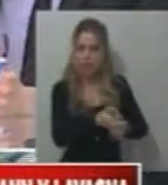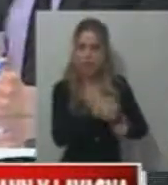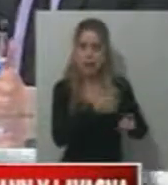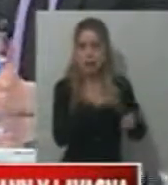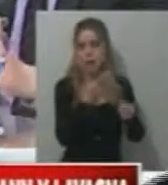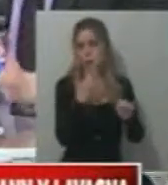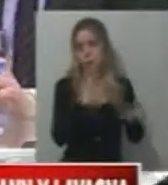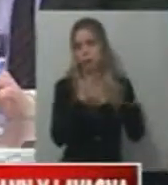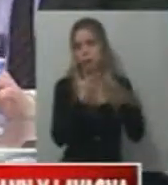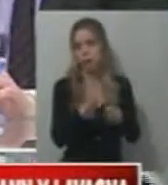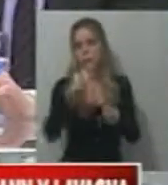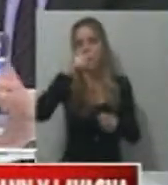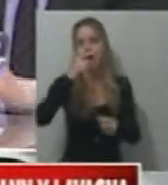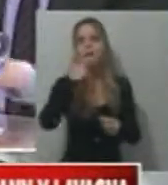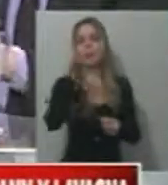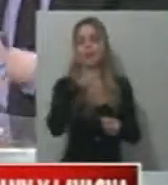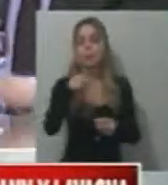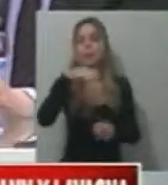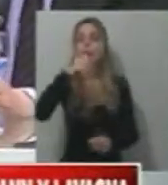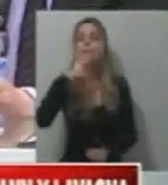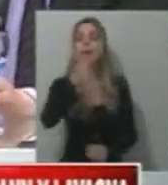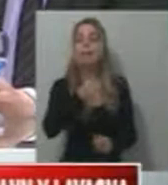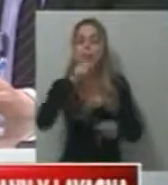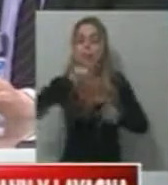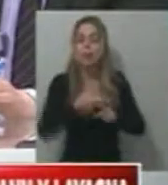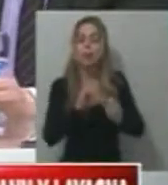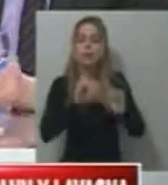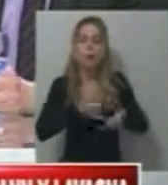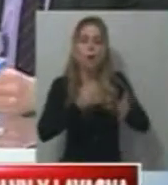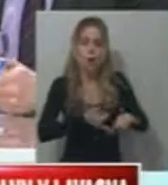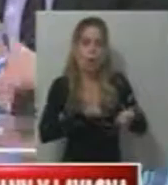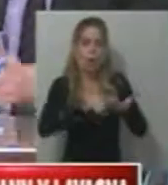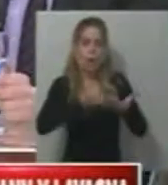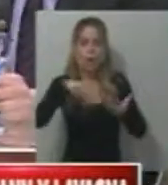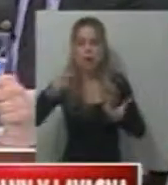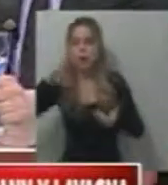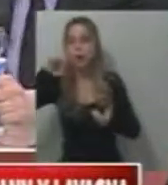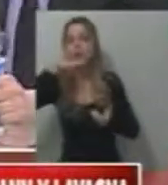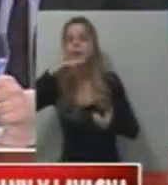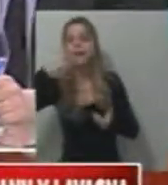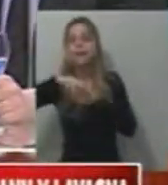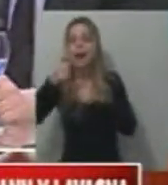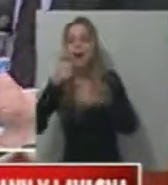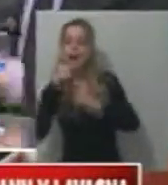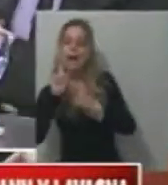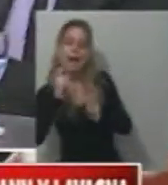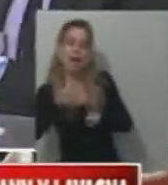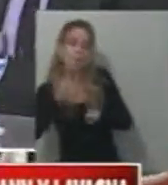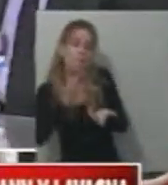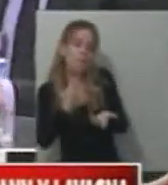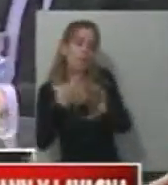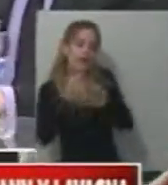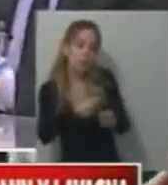respeto le falta, porque es un político joven de los sub-45. Que le aporta Lavagna, Massa, experiencia y